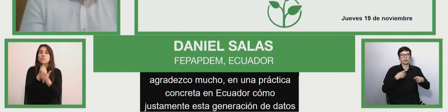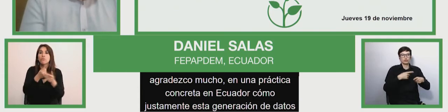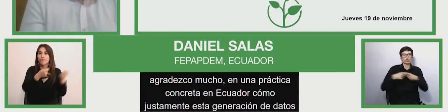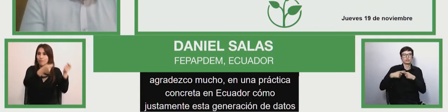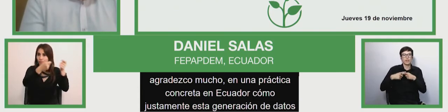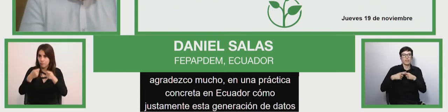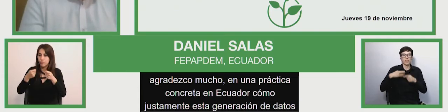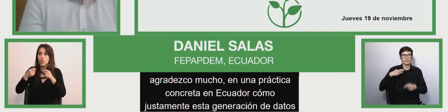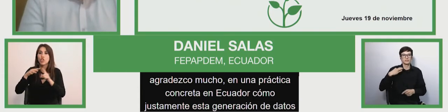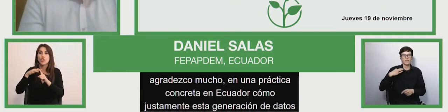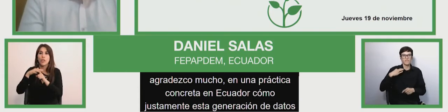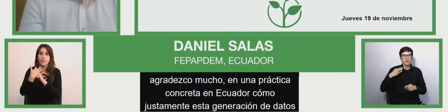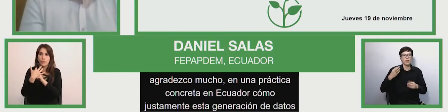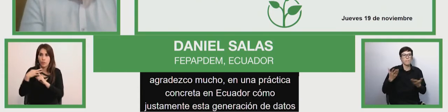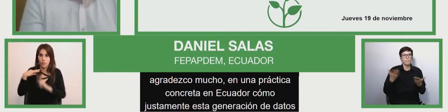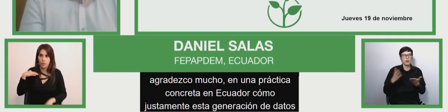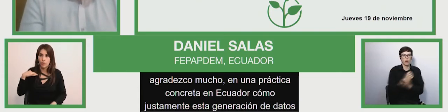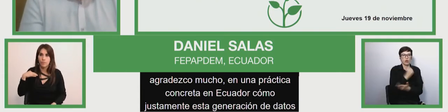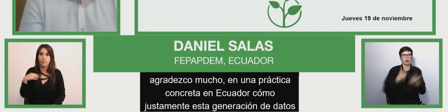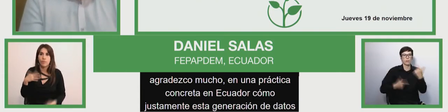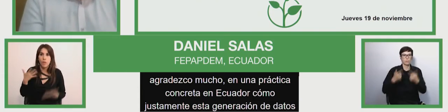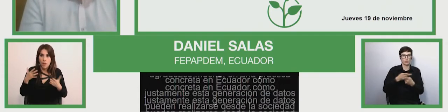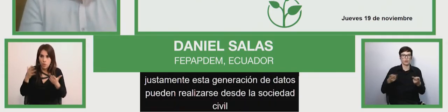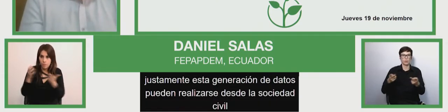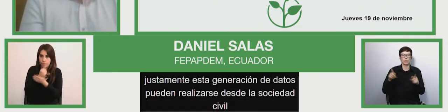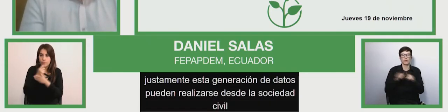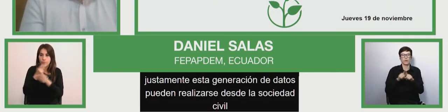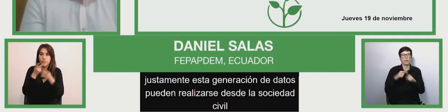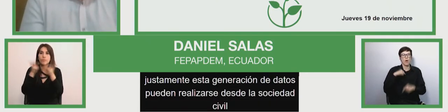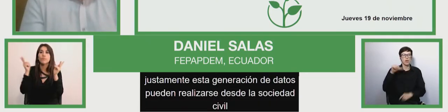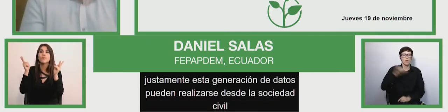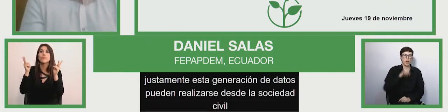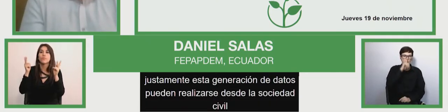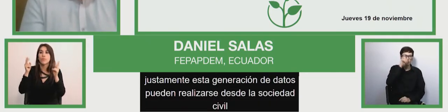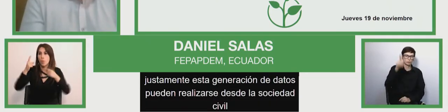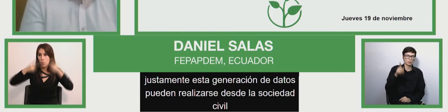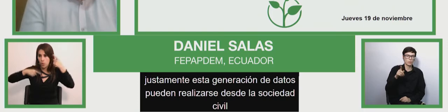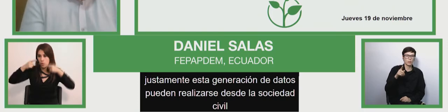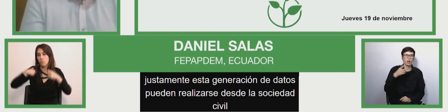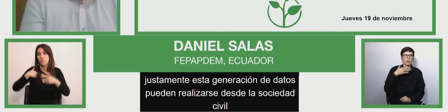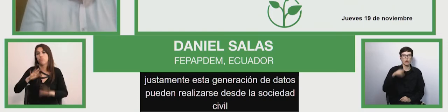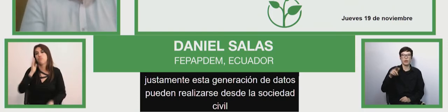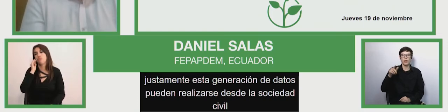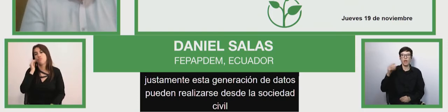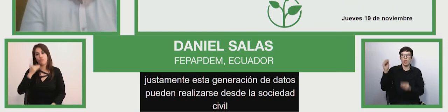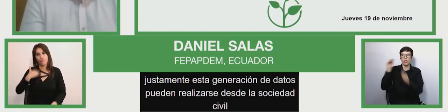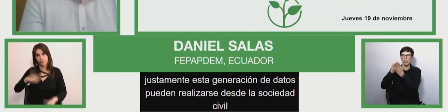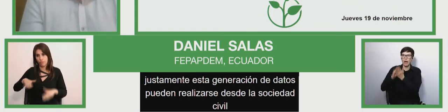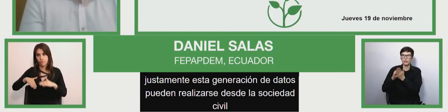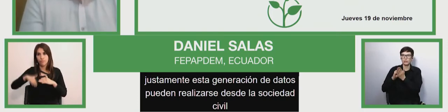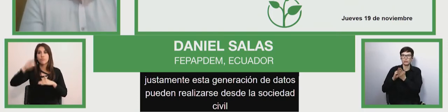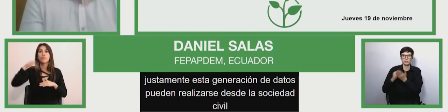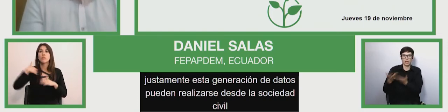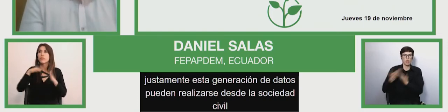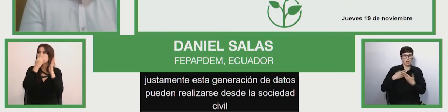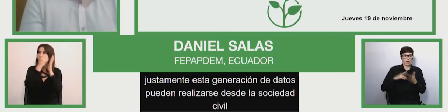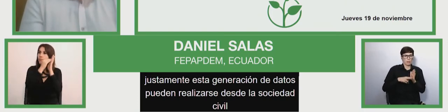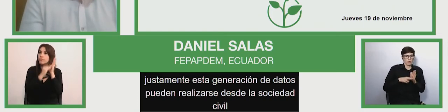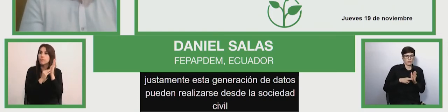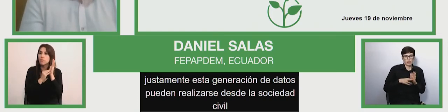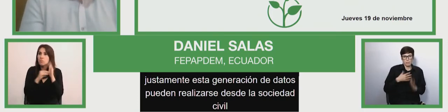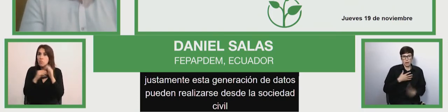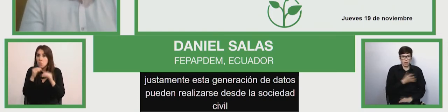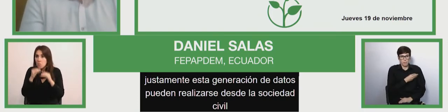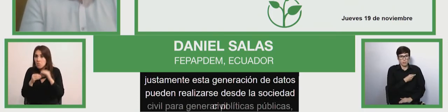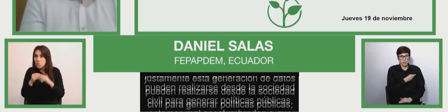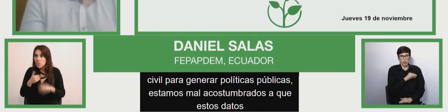políticas públicas. Estamos normalmente más acostumbrados a que estos datos alarmen un poquito a los estados, los involucren y ellos